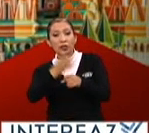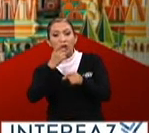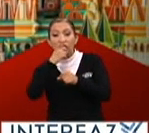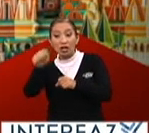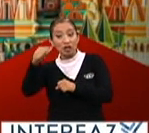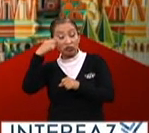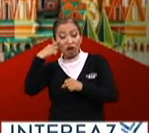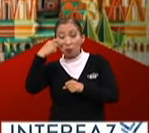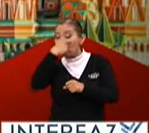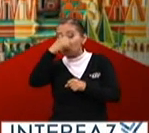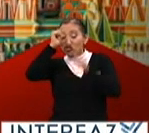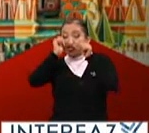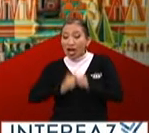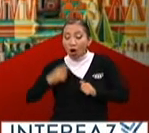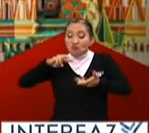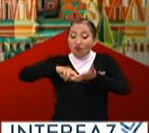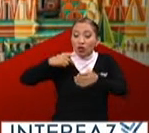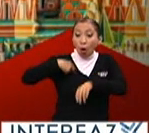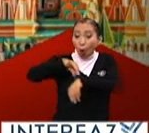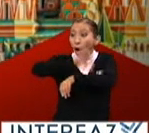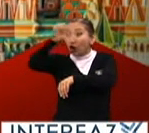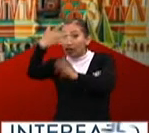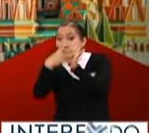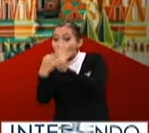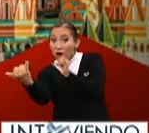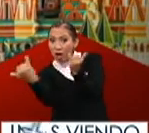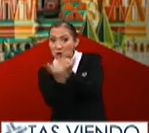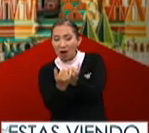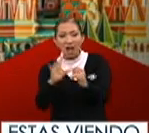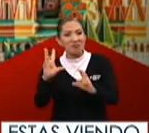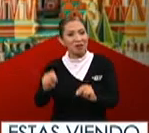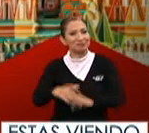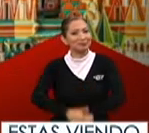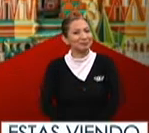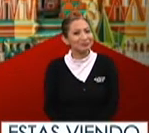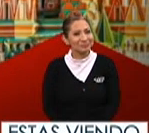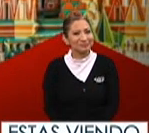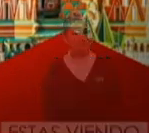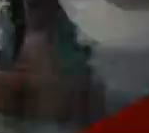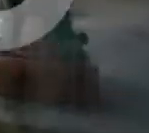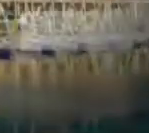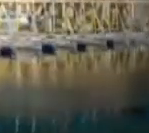cegar a su arquitecto para que no diseñara otra construcción de tal belleza.